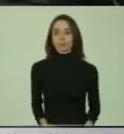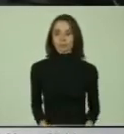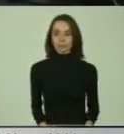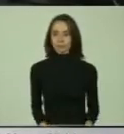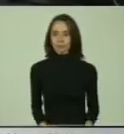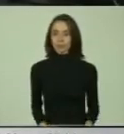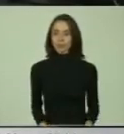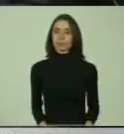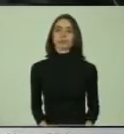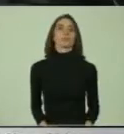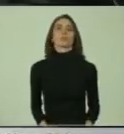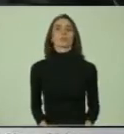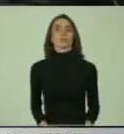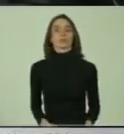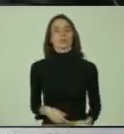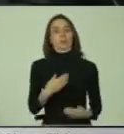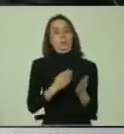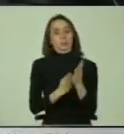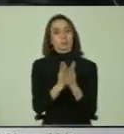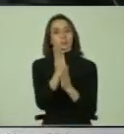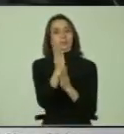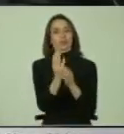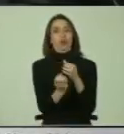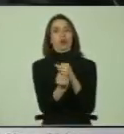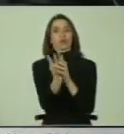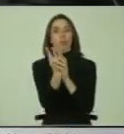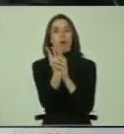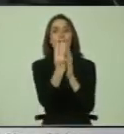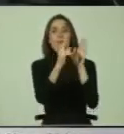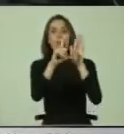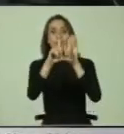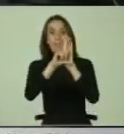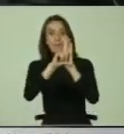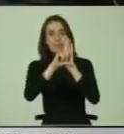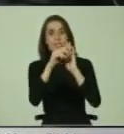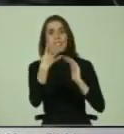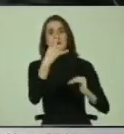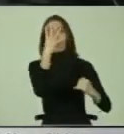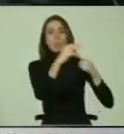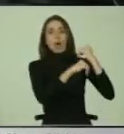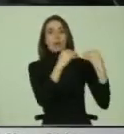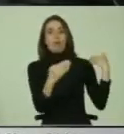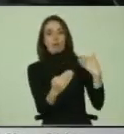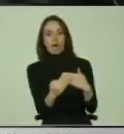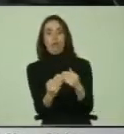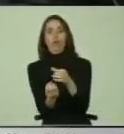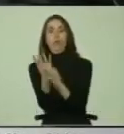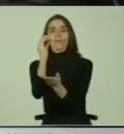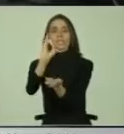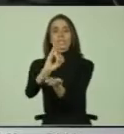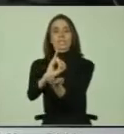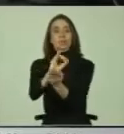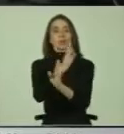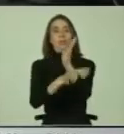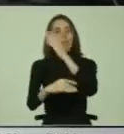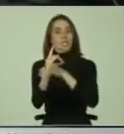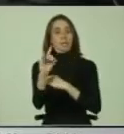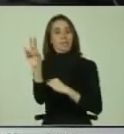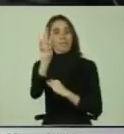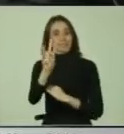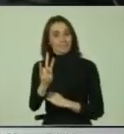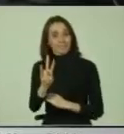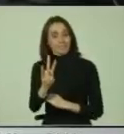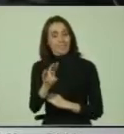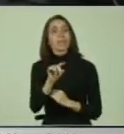A cuatro años de la puesta en marcha del nuevo marco legal y la institucionalidad en materia de discapacidad, el Estado